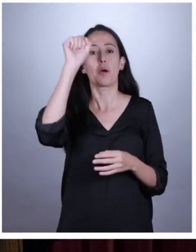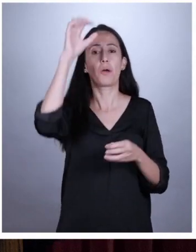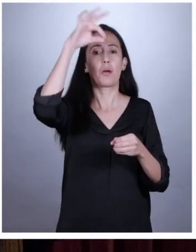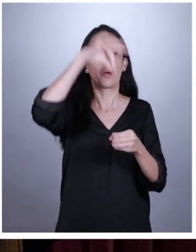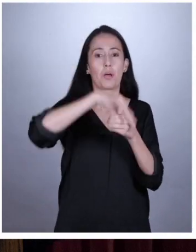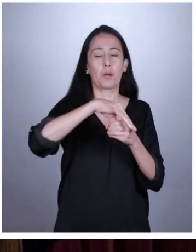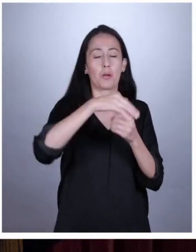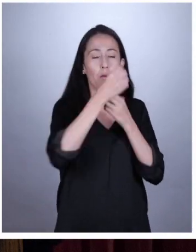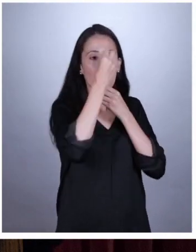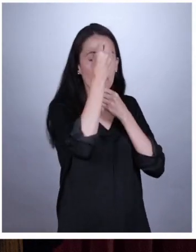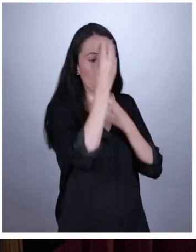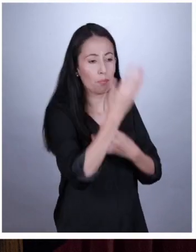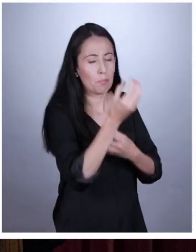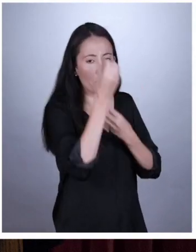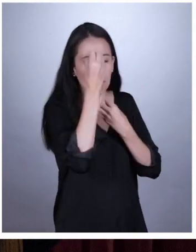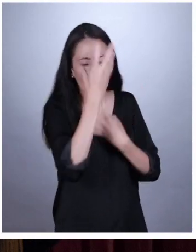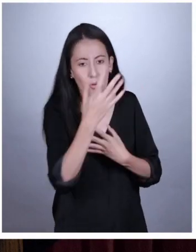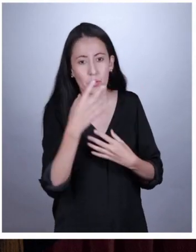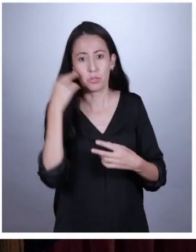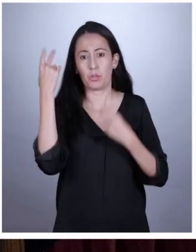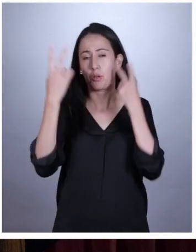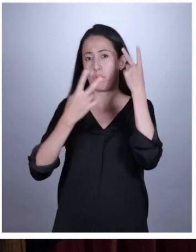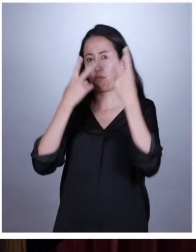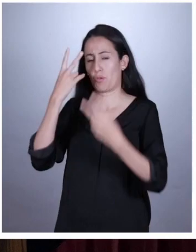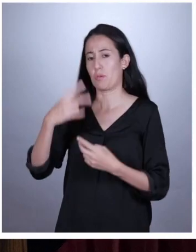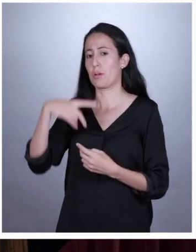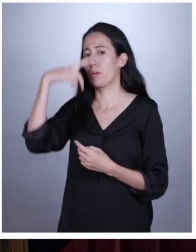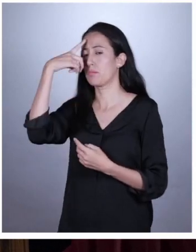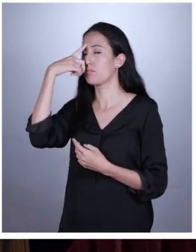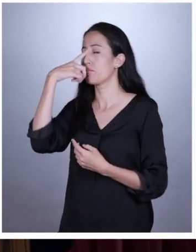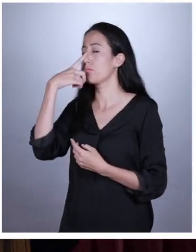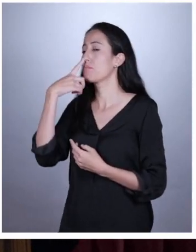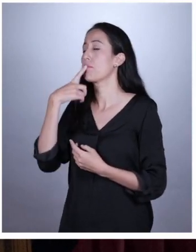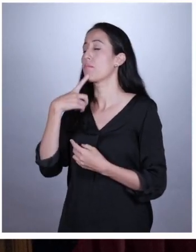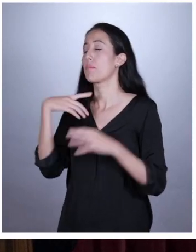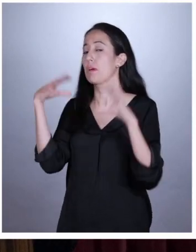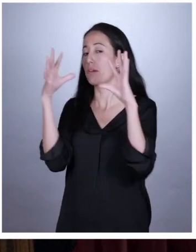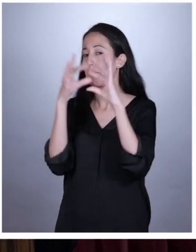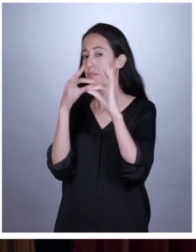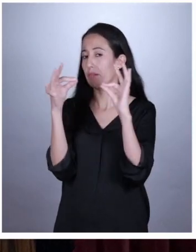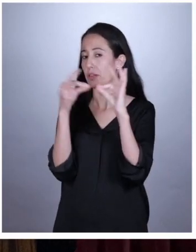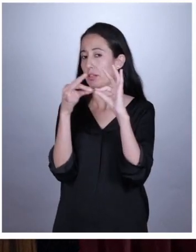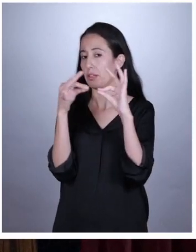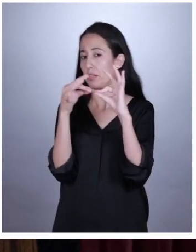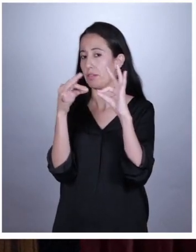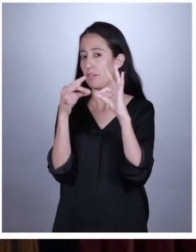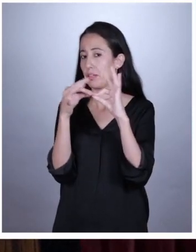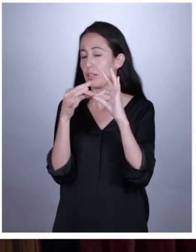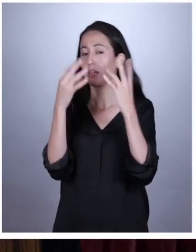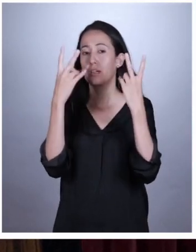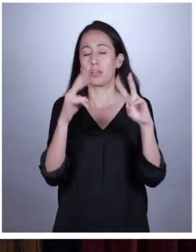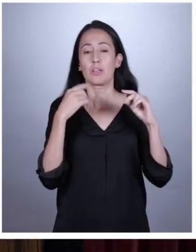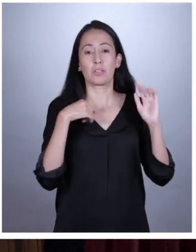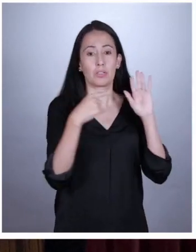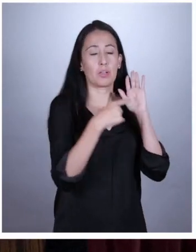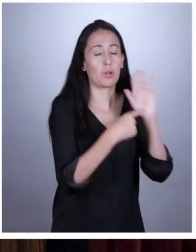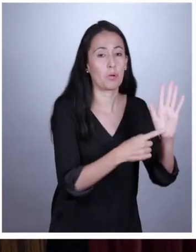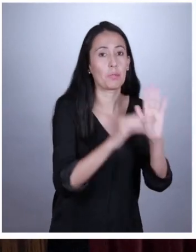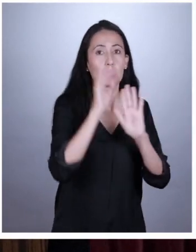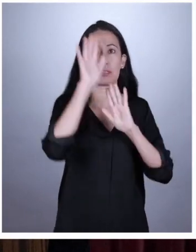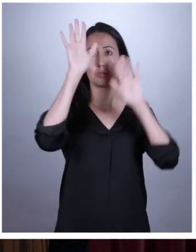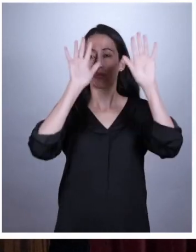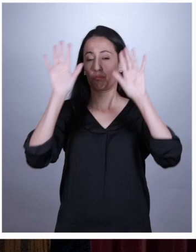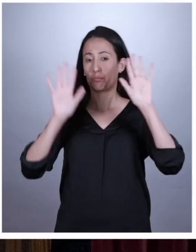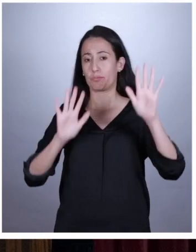Voten con información. Y visiten mi perfil de Facebook, donde tengo mi plan de gobierno. También se encuentra